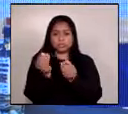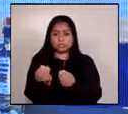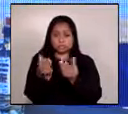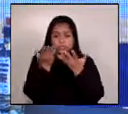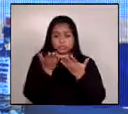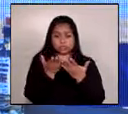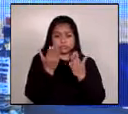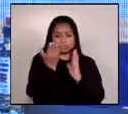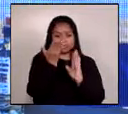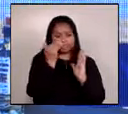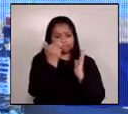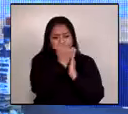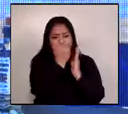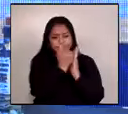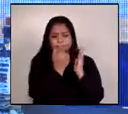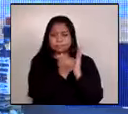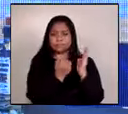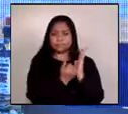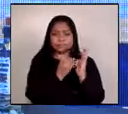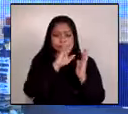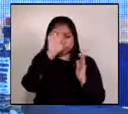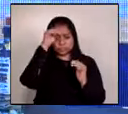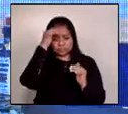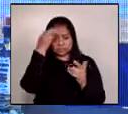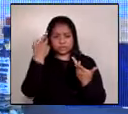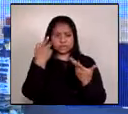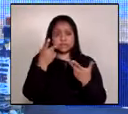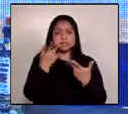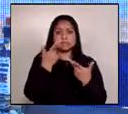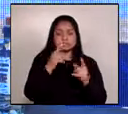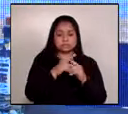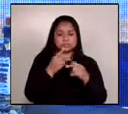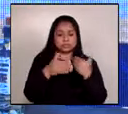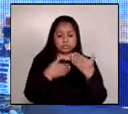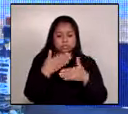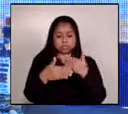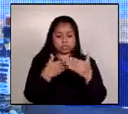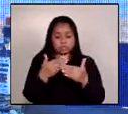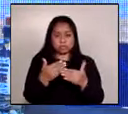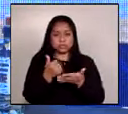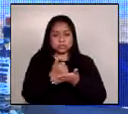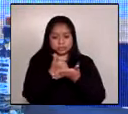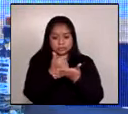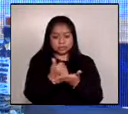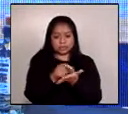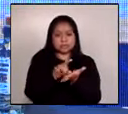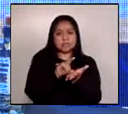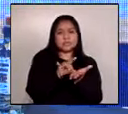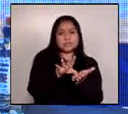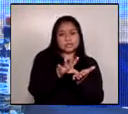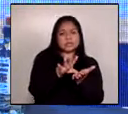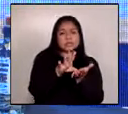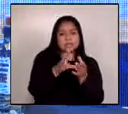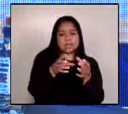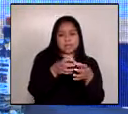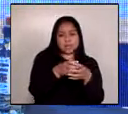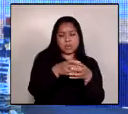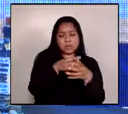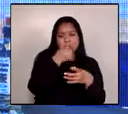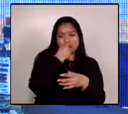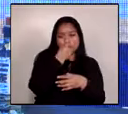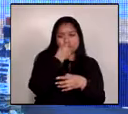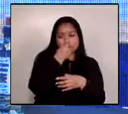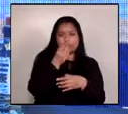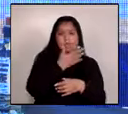lineamientos políticas procesos que tiendan a erradicar focos de corrupción en